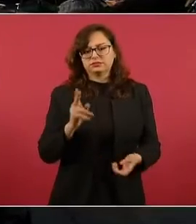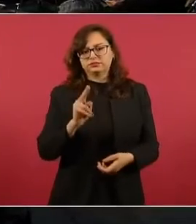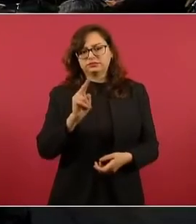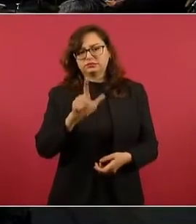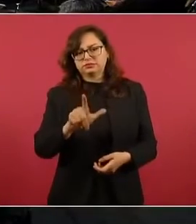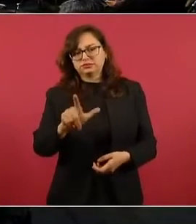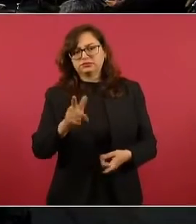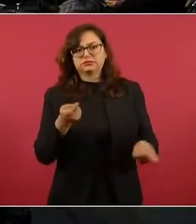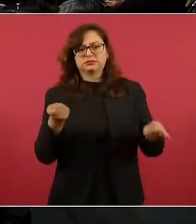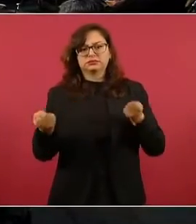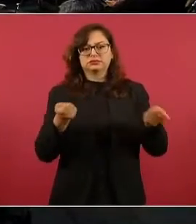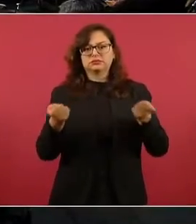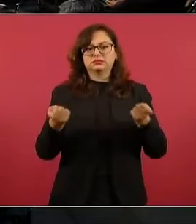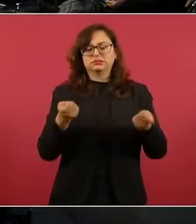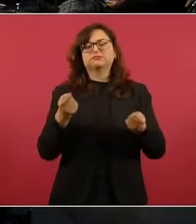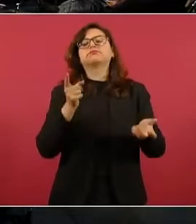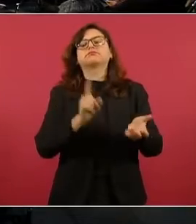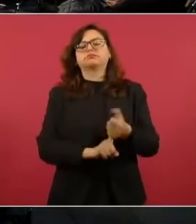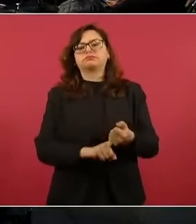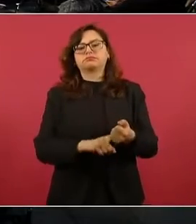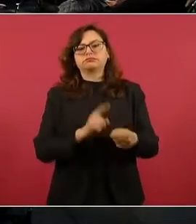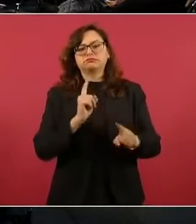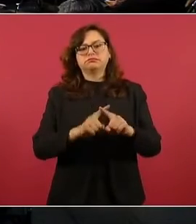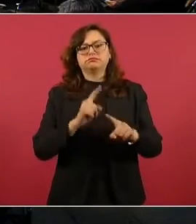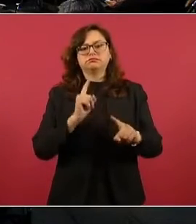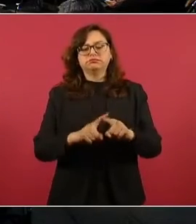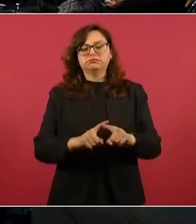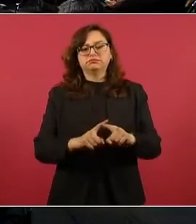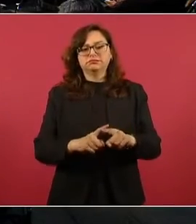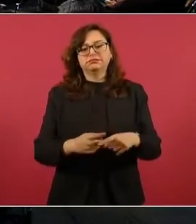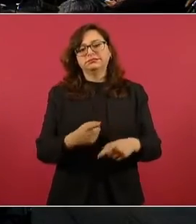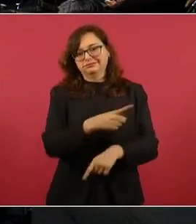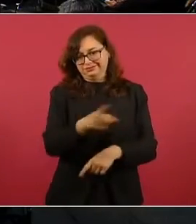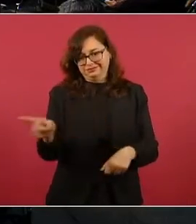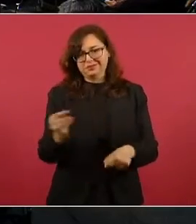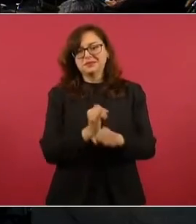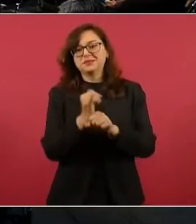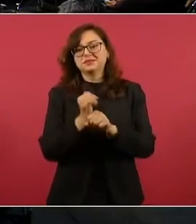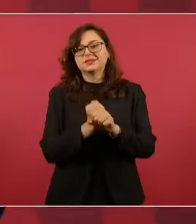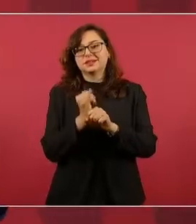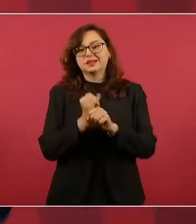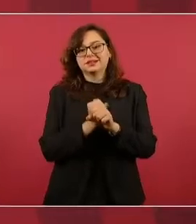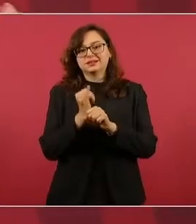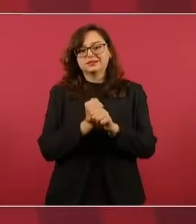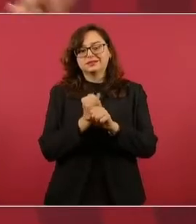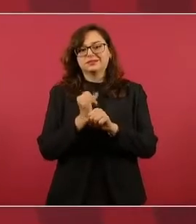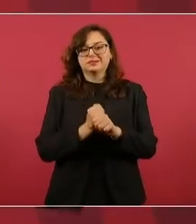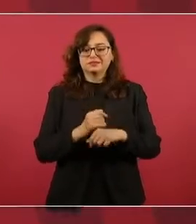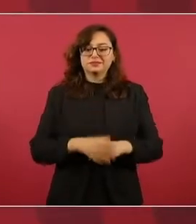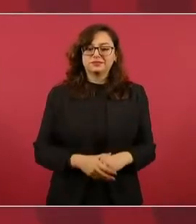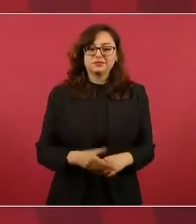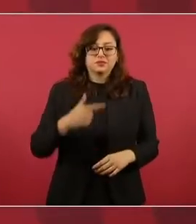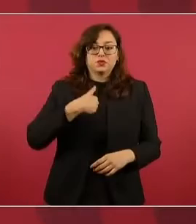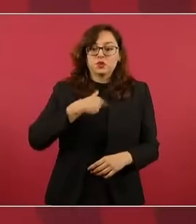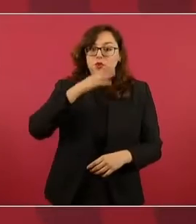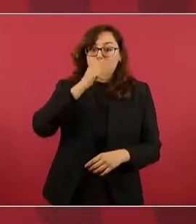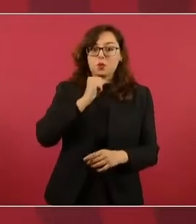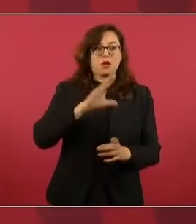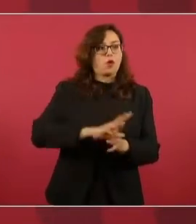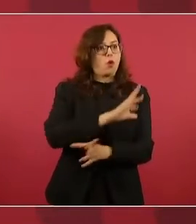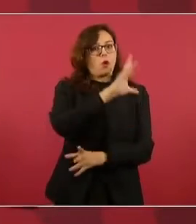hagan la investigación, porque también yo no puedo